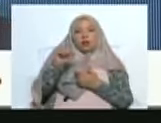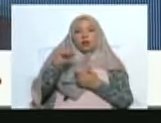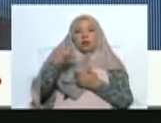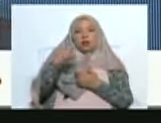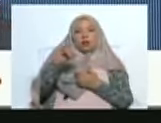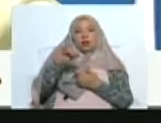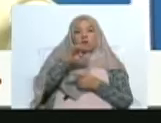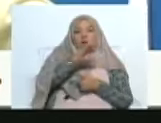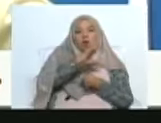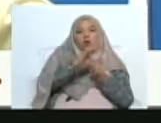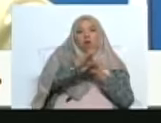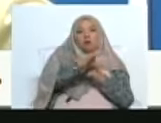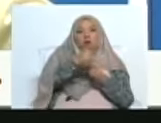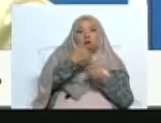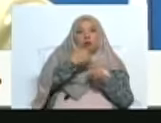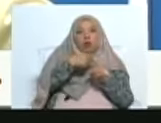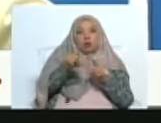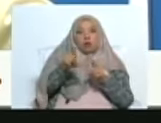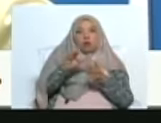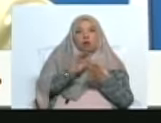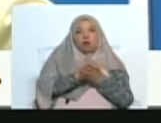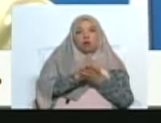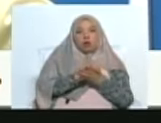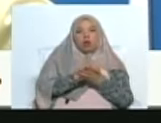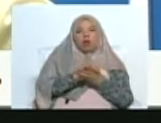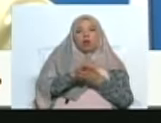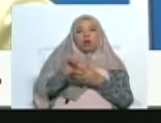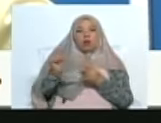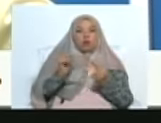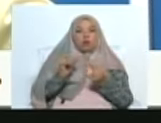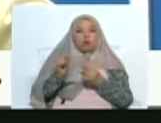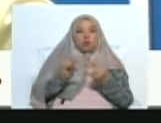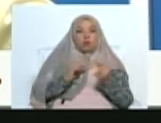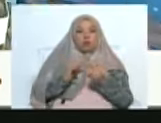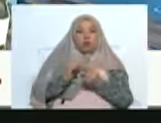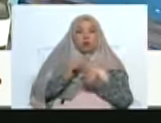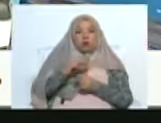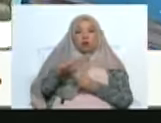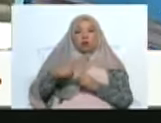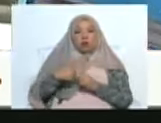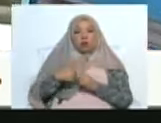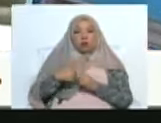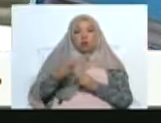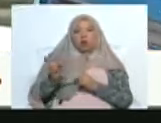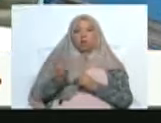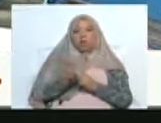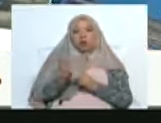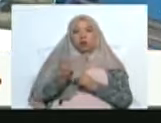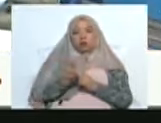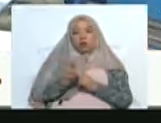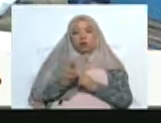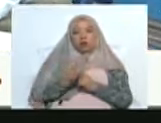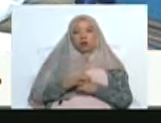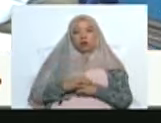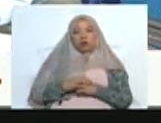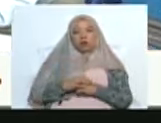Cultural, antes también de comentar con todos los compañeros que están acá por parte, no solo del Tamunanga venezolano, sino del Festival